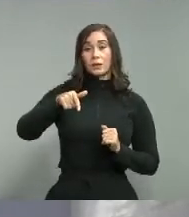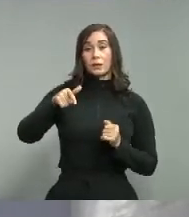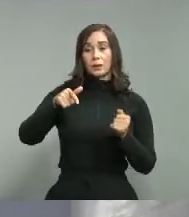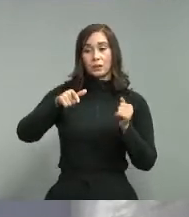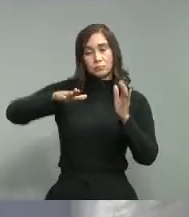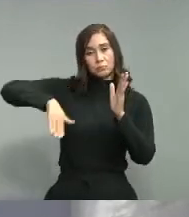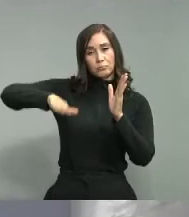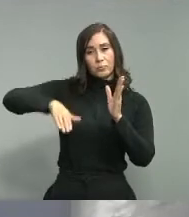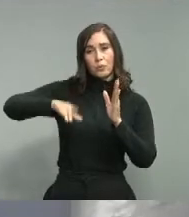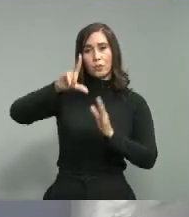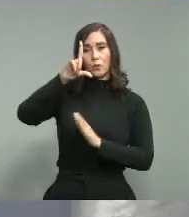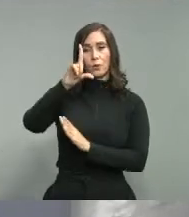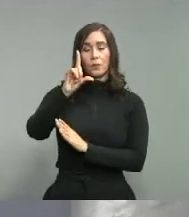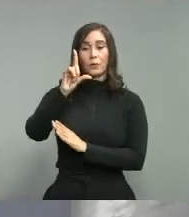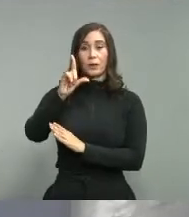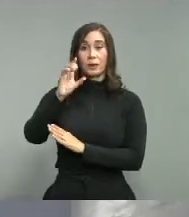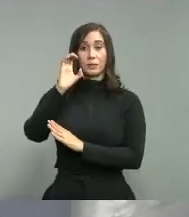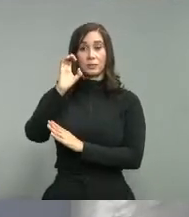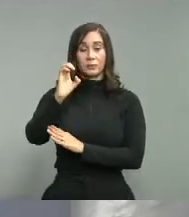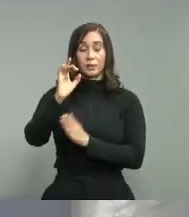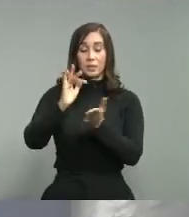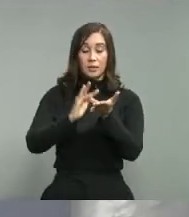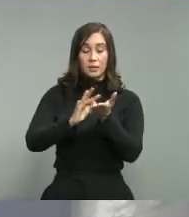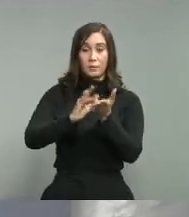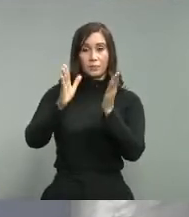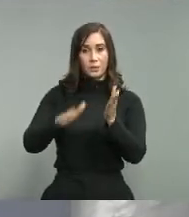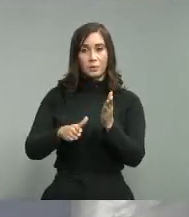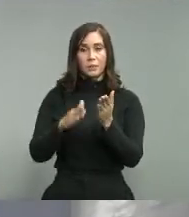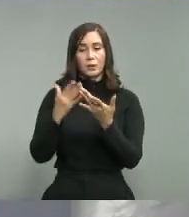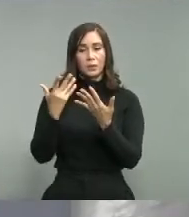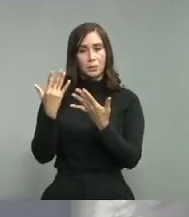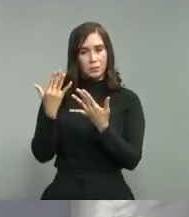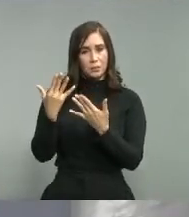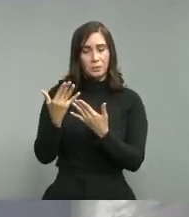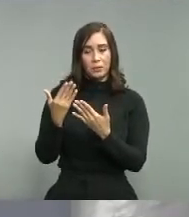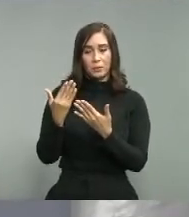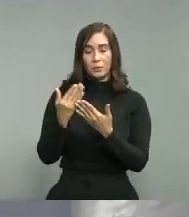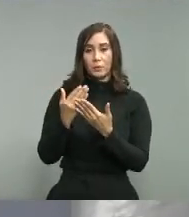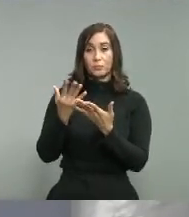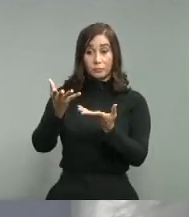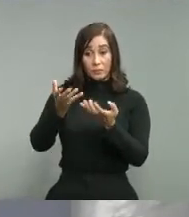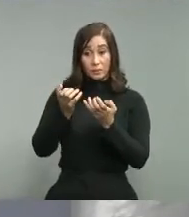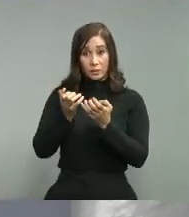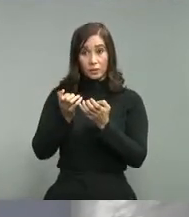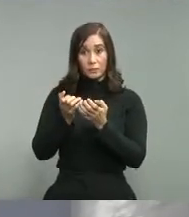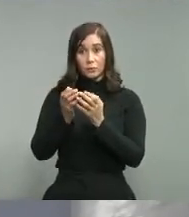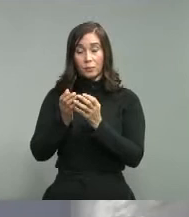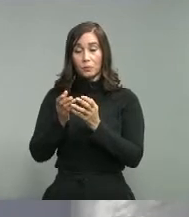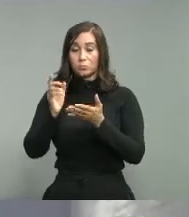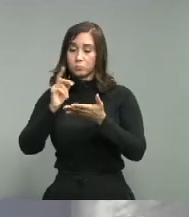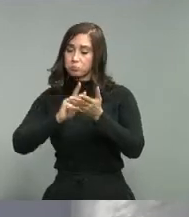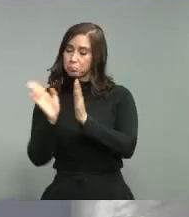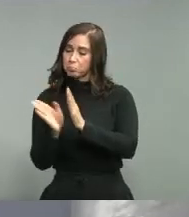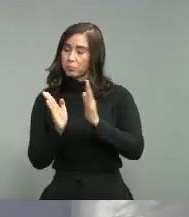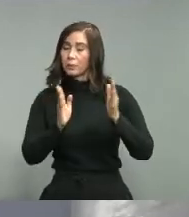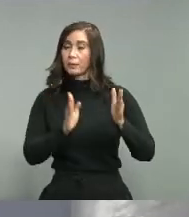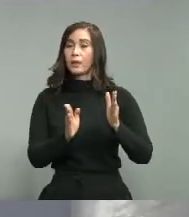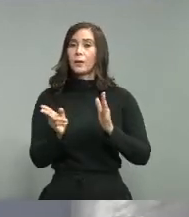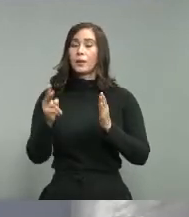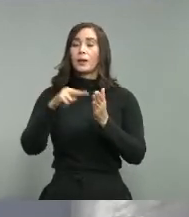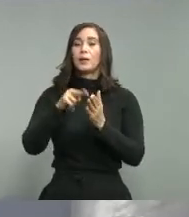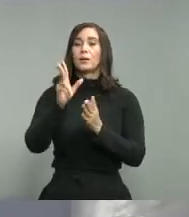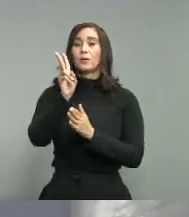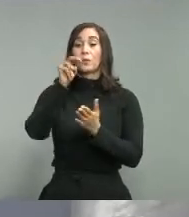para el año 2030, y esta es una nota que nos ha preparado nuestra querida